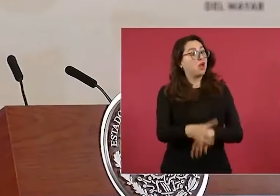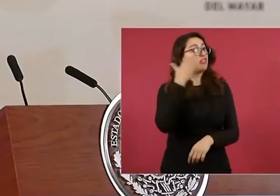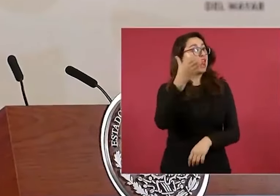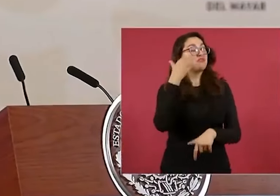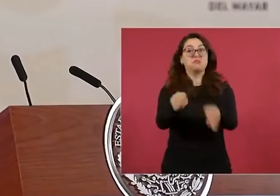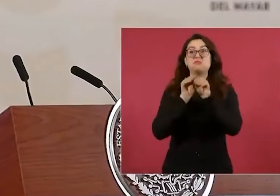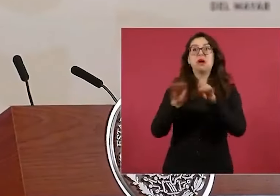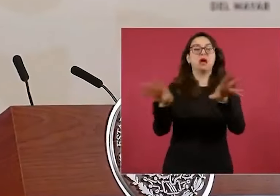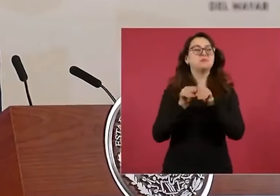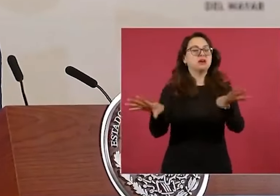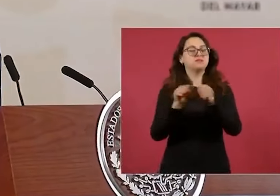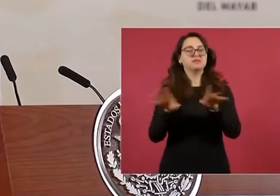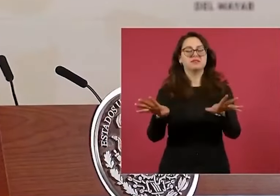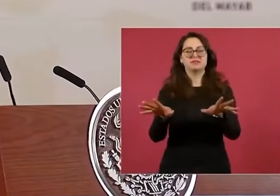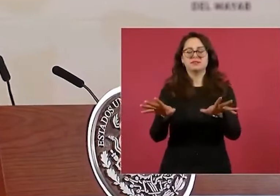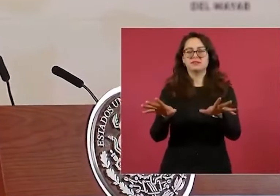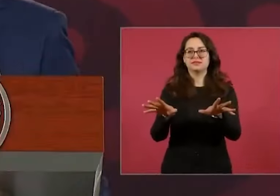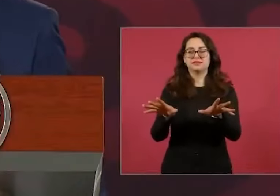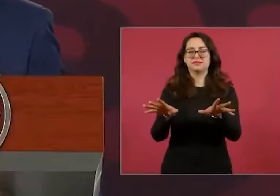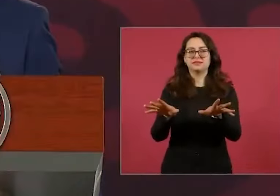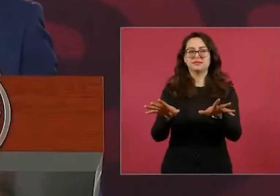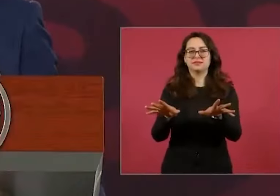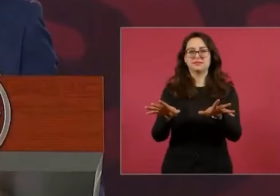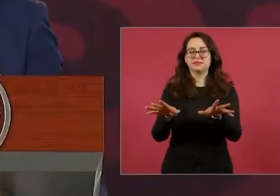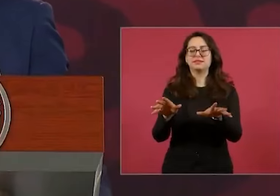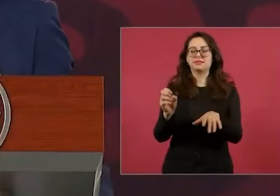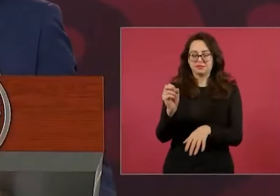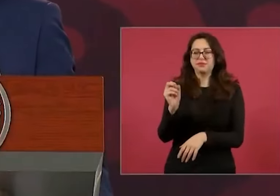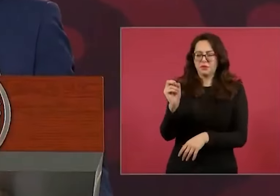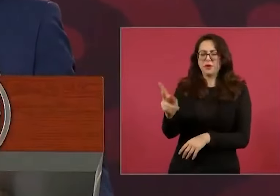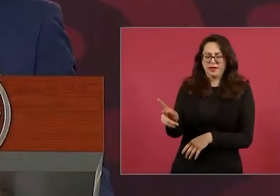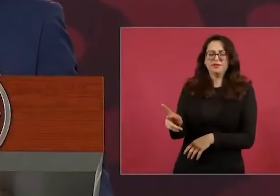no son capaces de una autocrítica